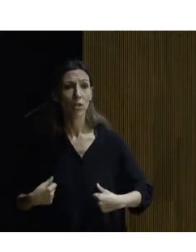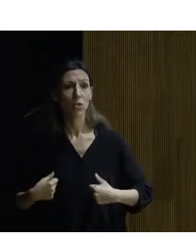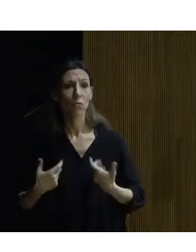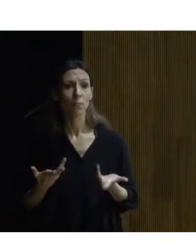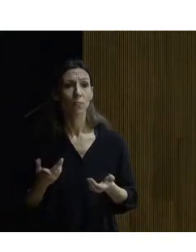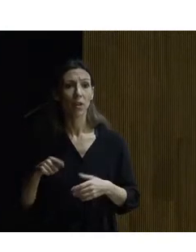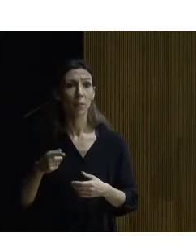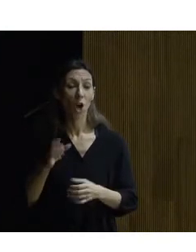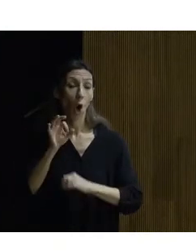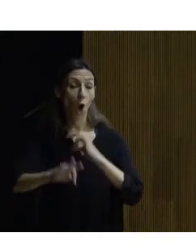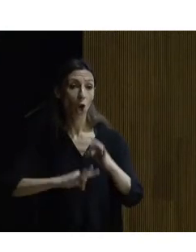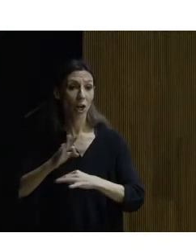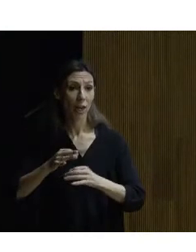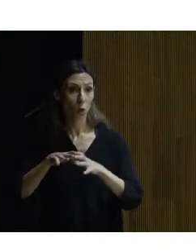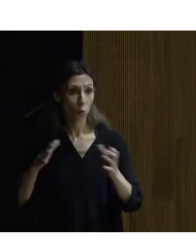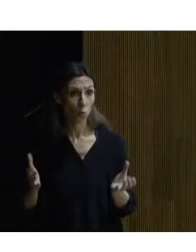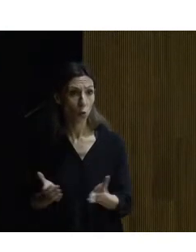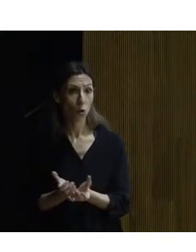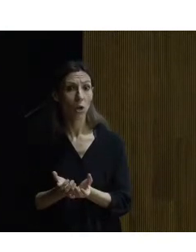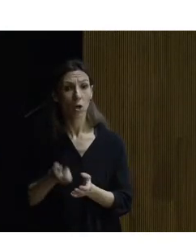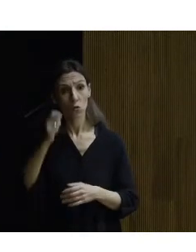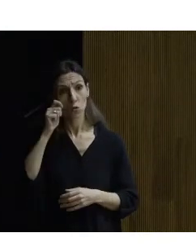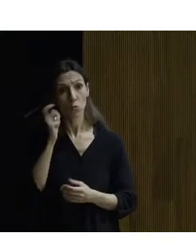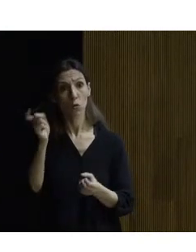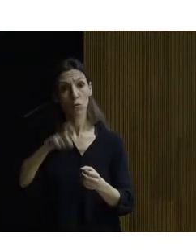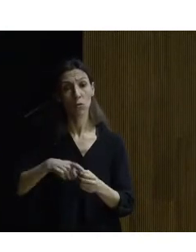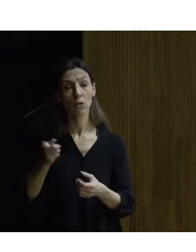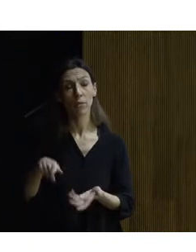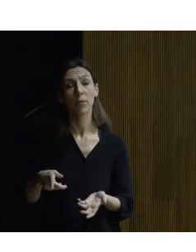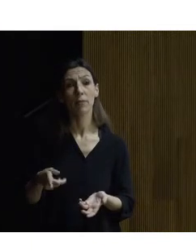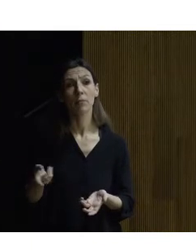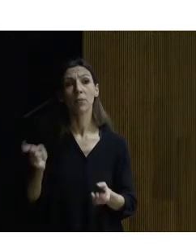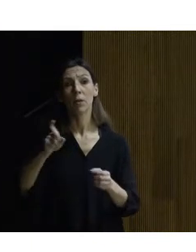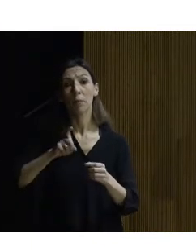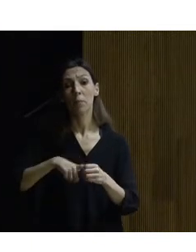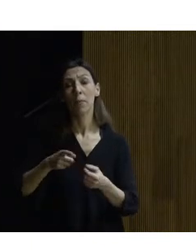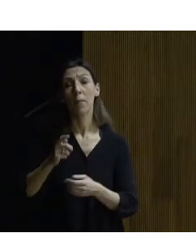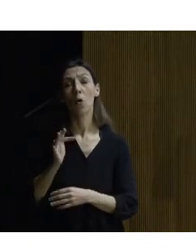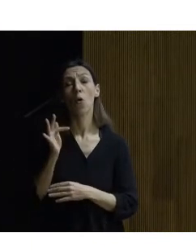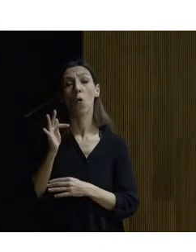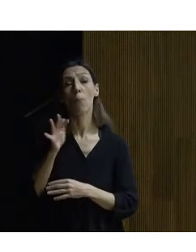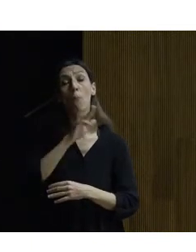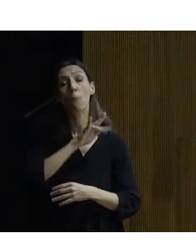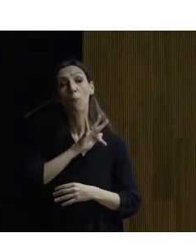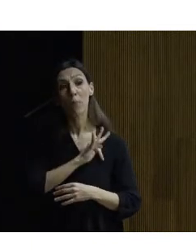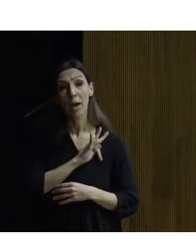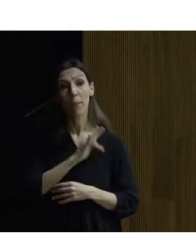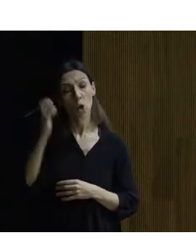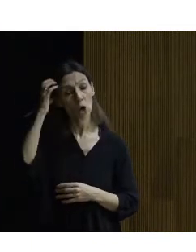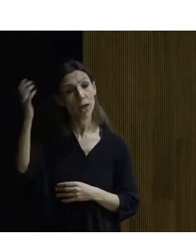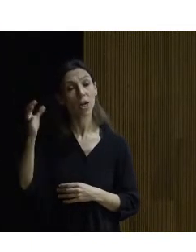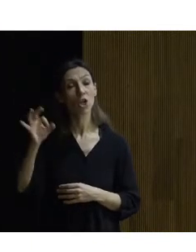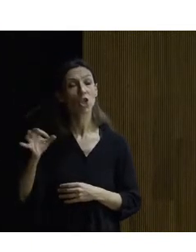la Organización Mundial del Turismo es miembro del jurado de los premios Reina Sofía y Reina Leticia y en el contexto de la accesibilidad